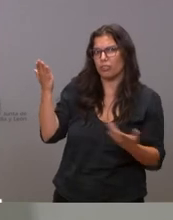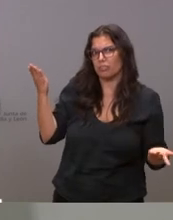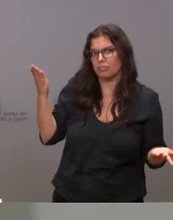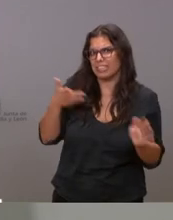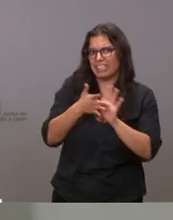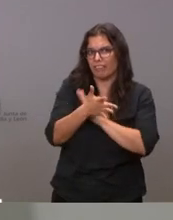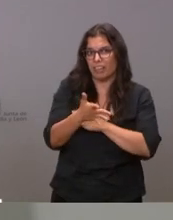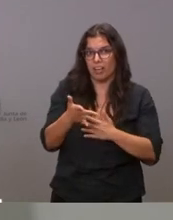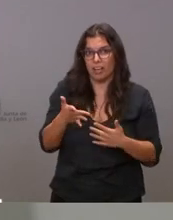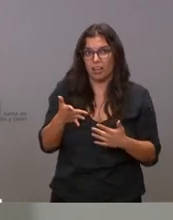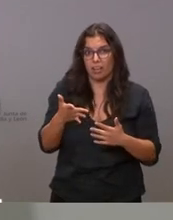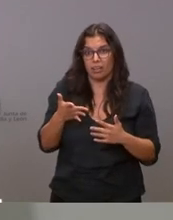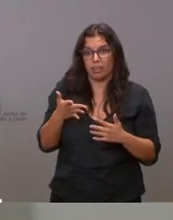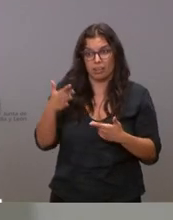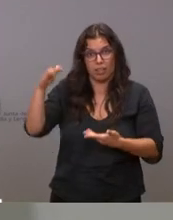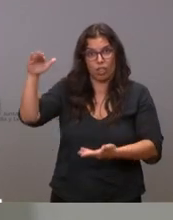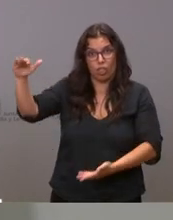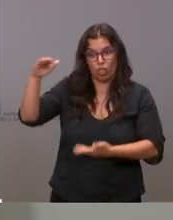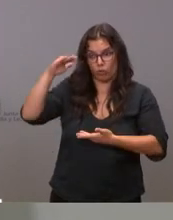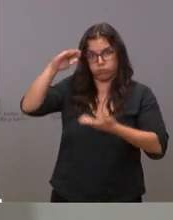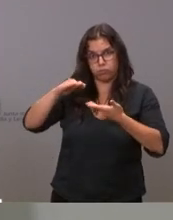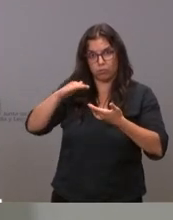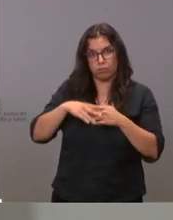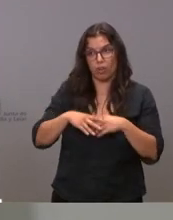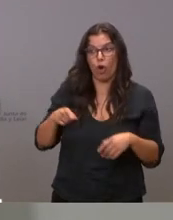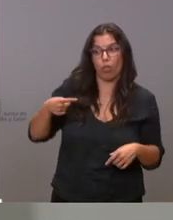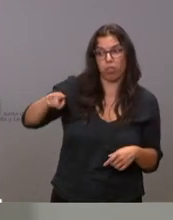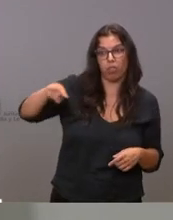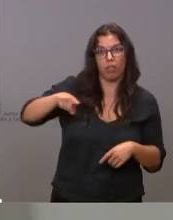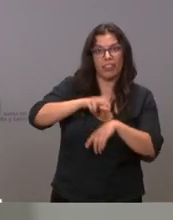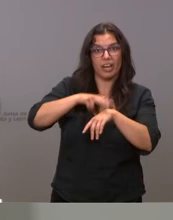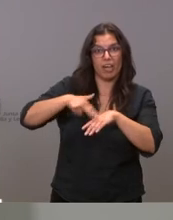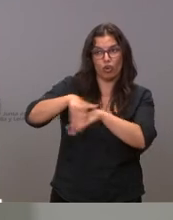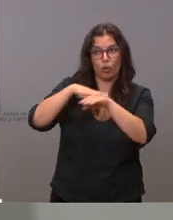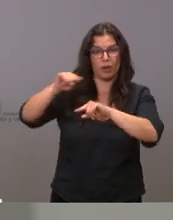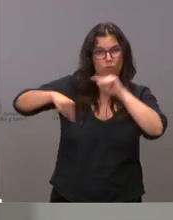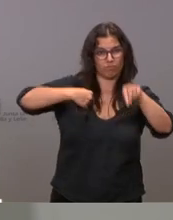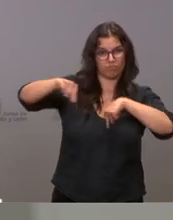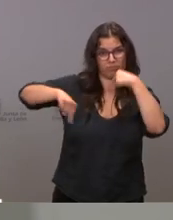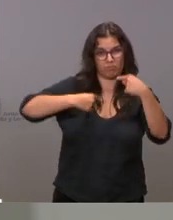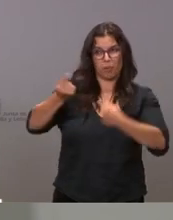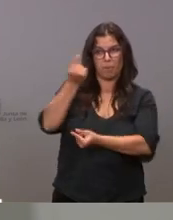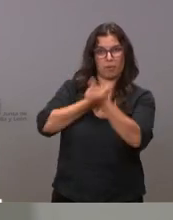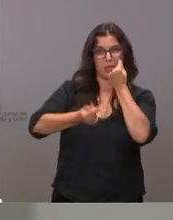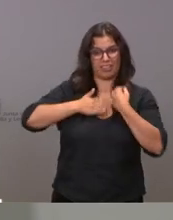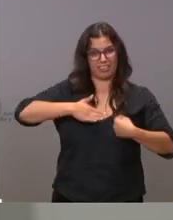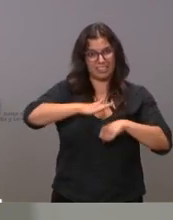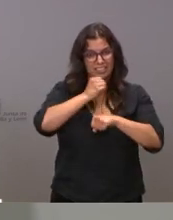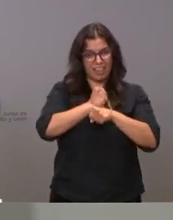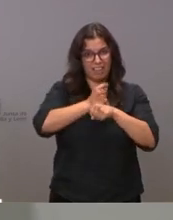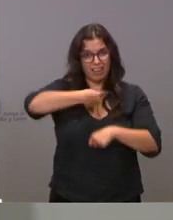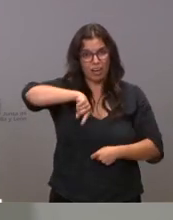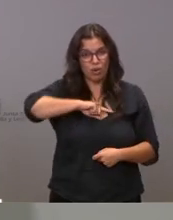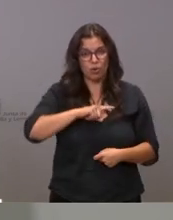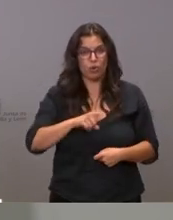¿en darme menos dosis? ¿en mandar al delegado del gobierno a criticar el trabajo de la